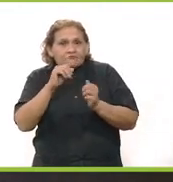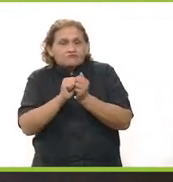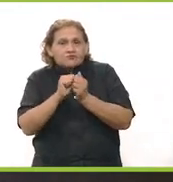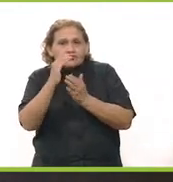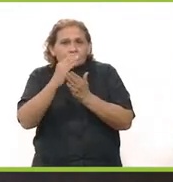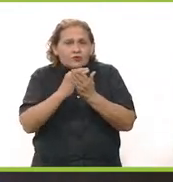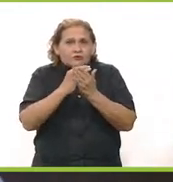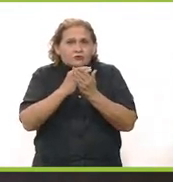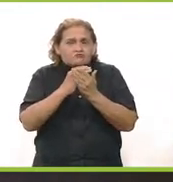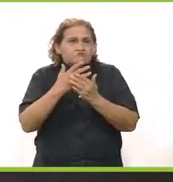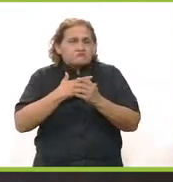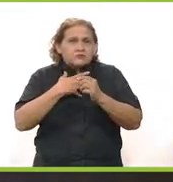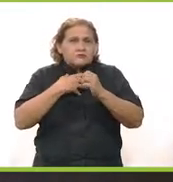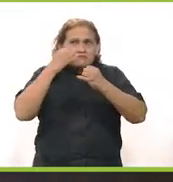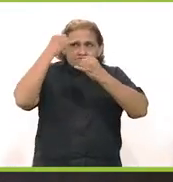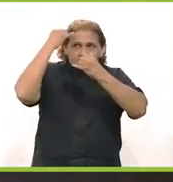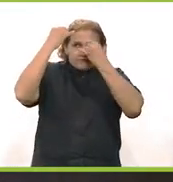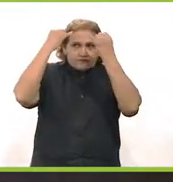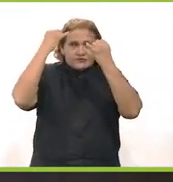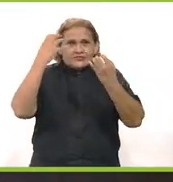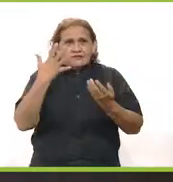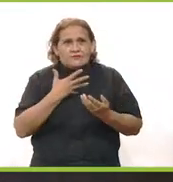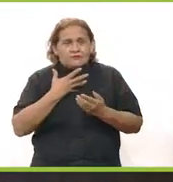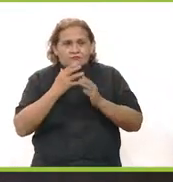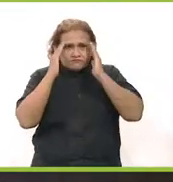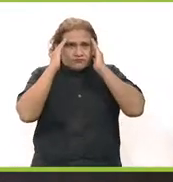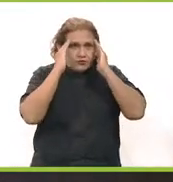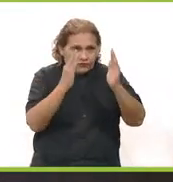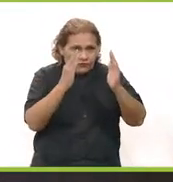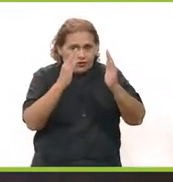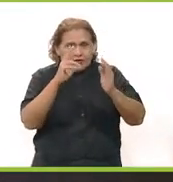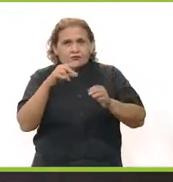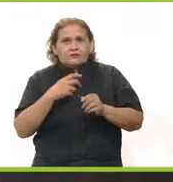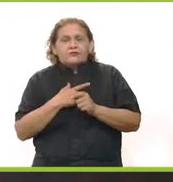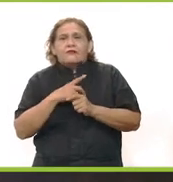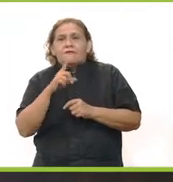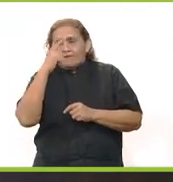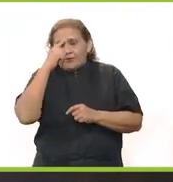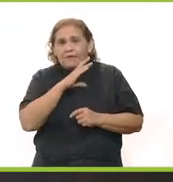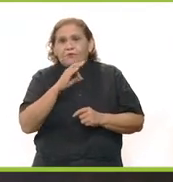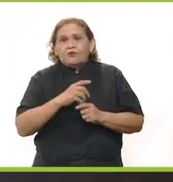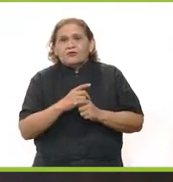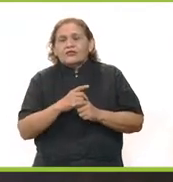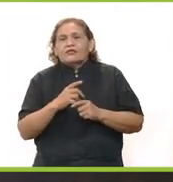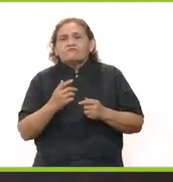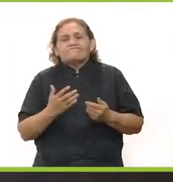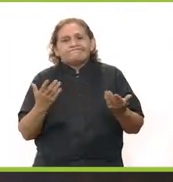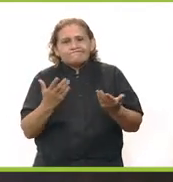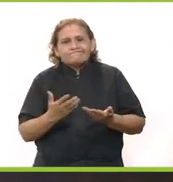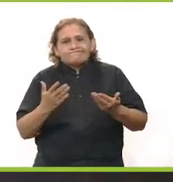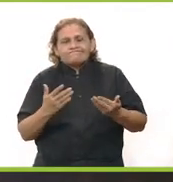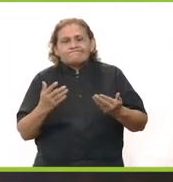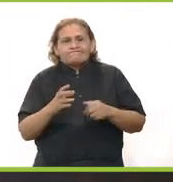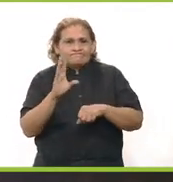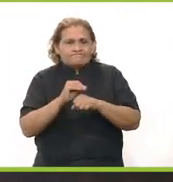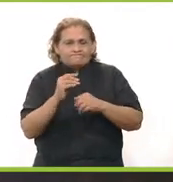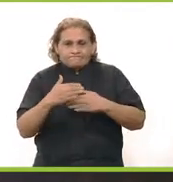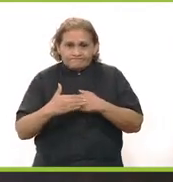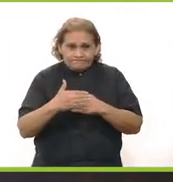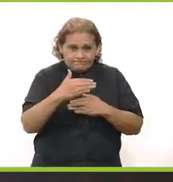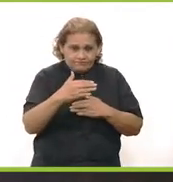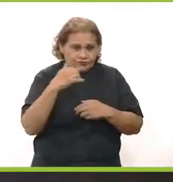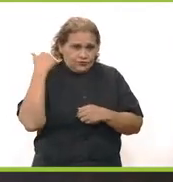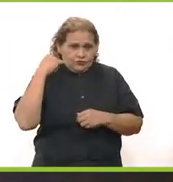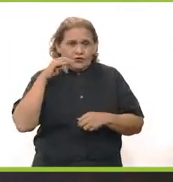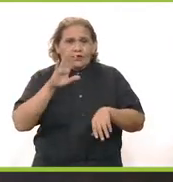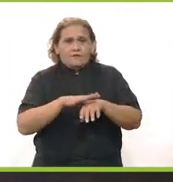vamos a tener que ser más ingeniosos, vamos a tener que ser más creativos, vamos a tener que enfocar muy bien. Tenemos que hacer tiros de precisión para poder seguir generando las condiciones